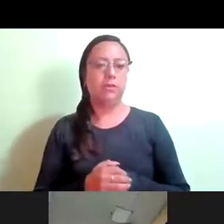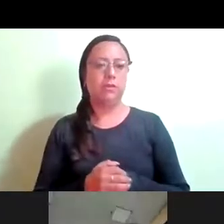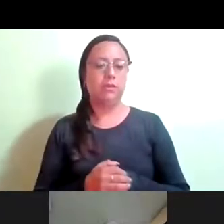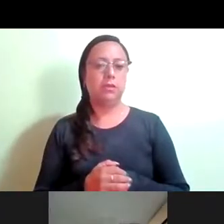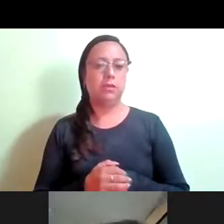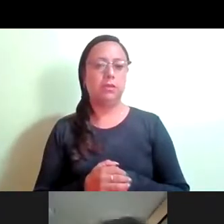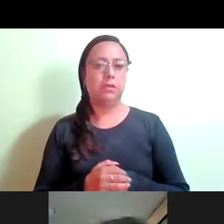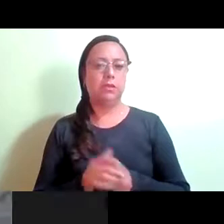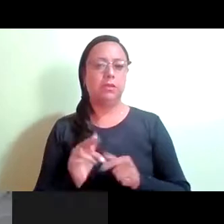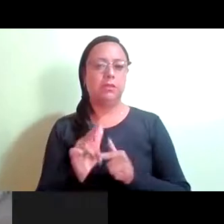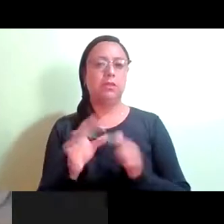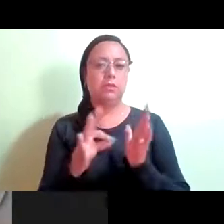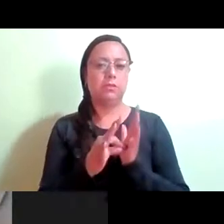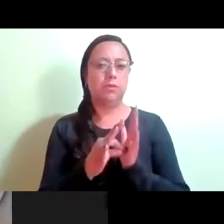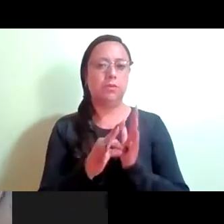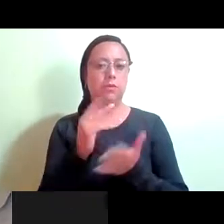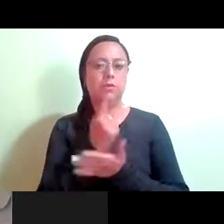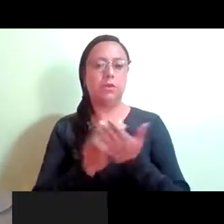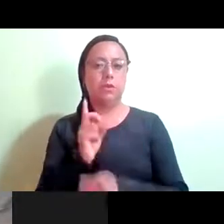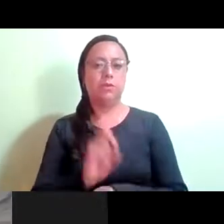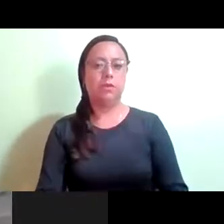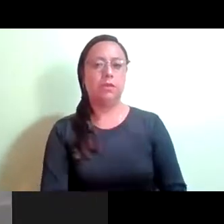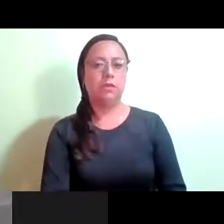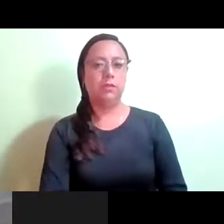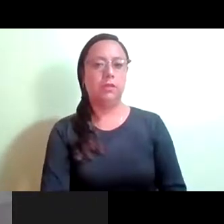sexto punto del orden del día, ¿Verdad?